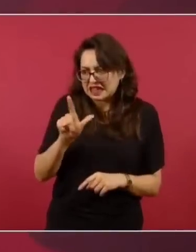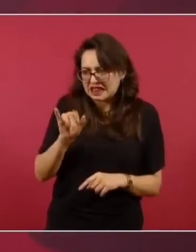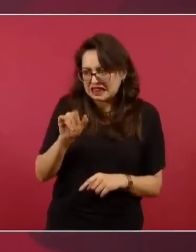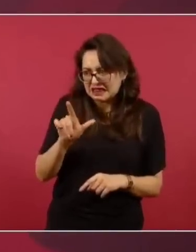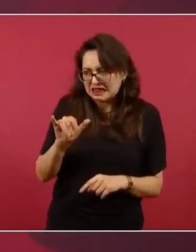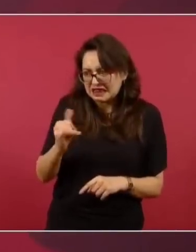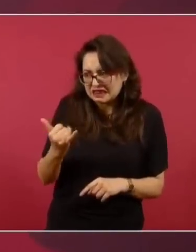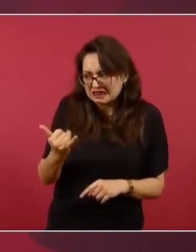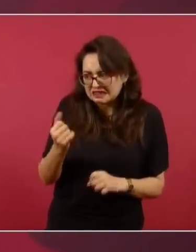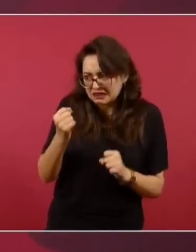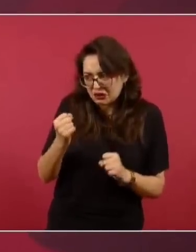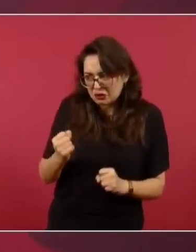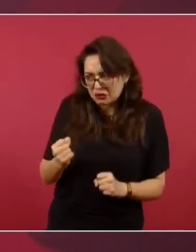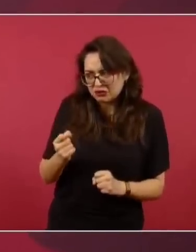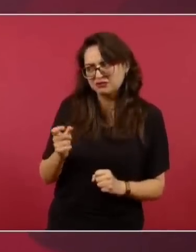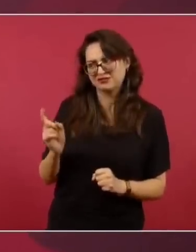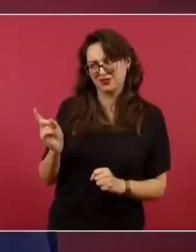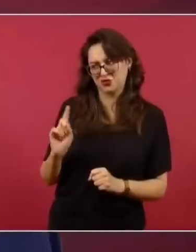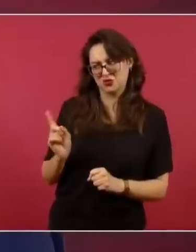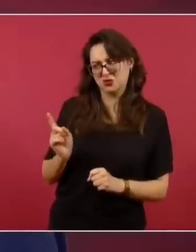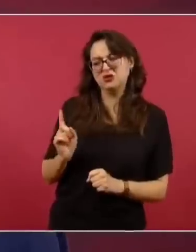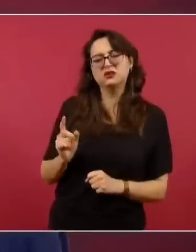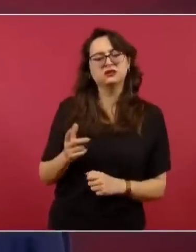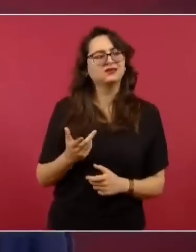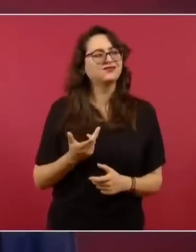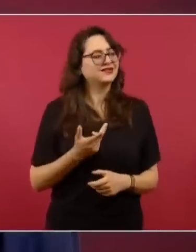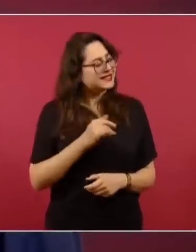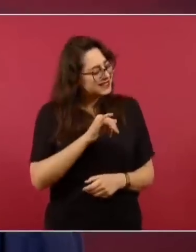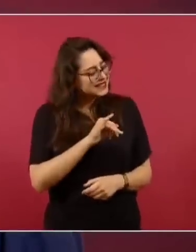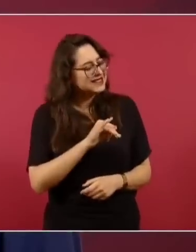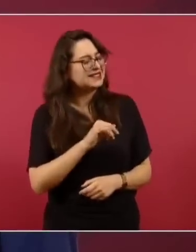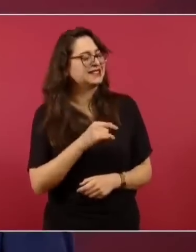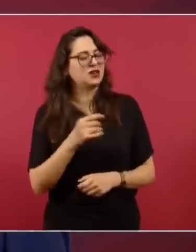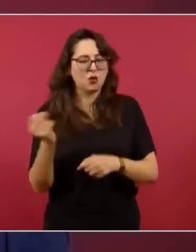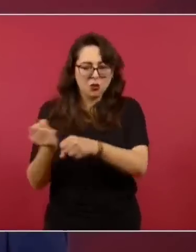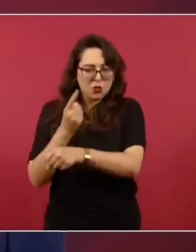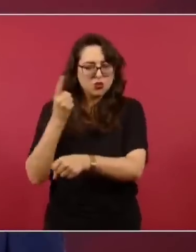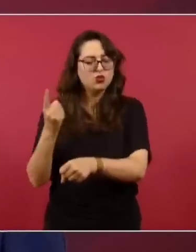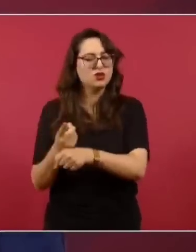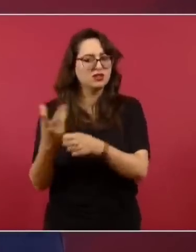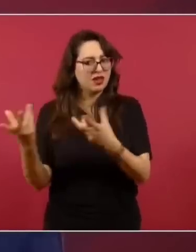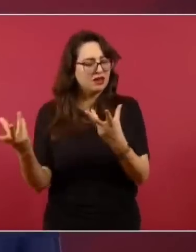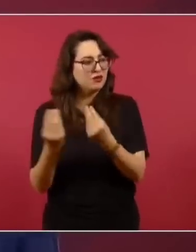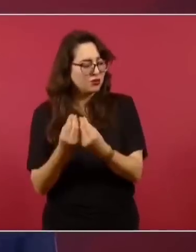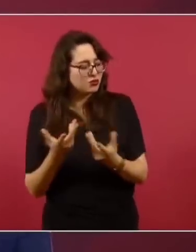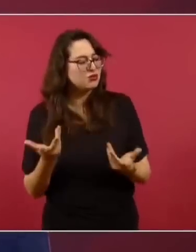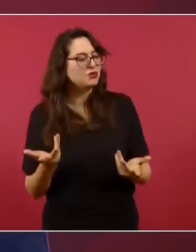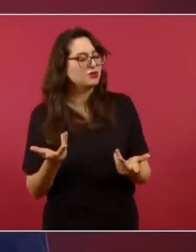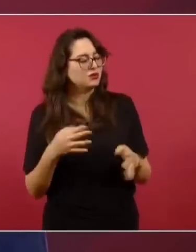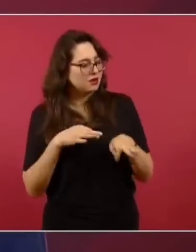se quedó así. Dice, bueno, pues lo voy a ver.